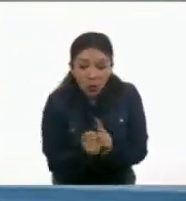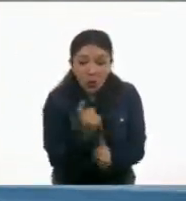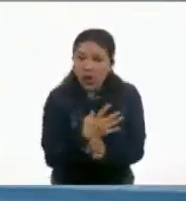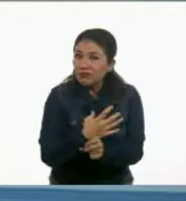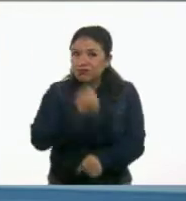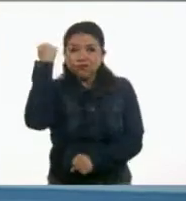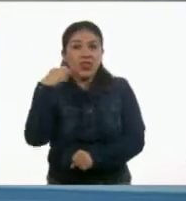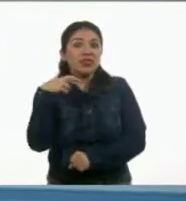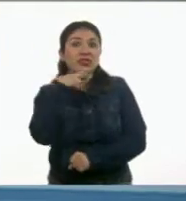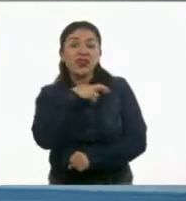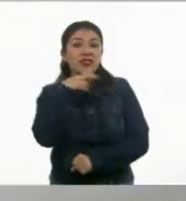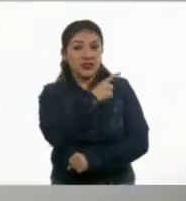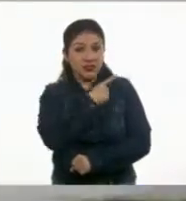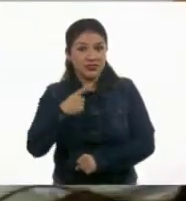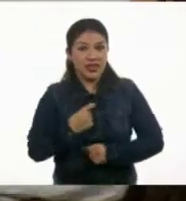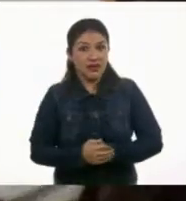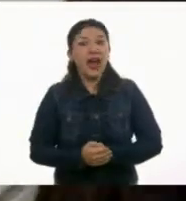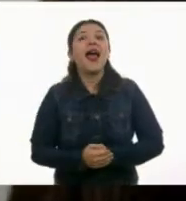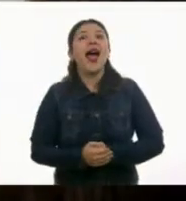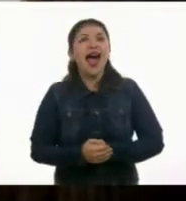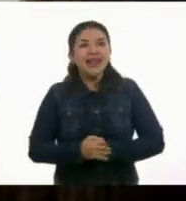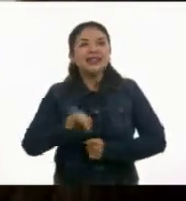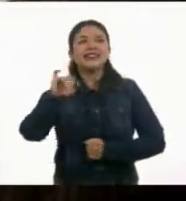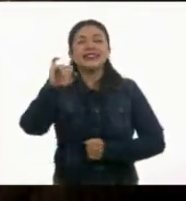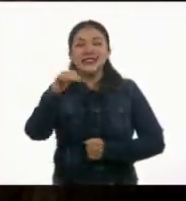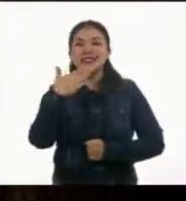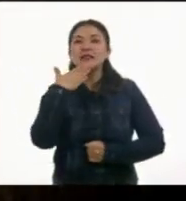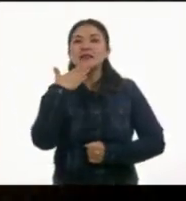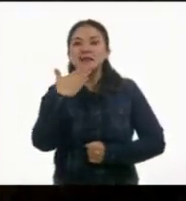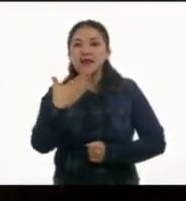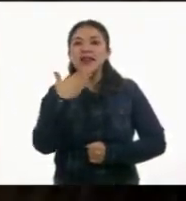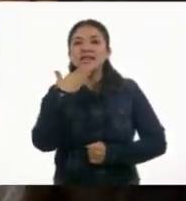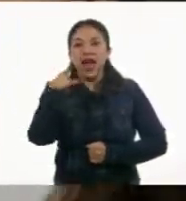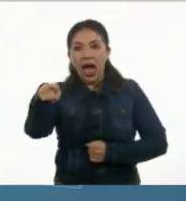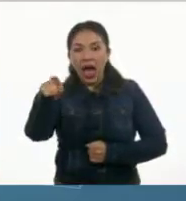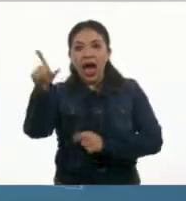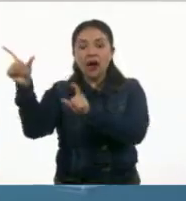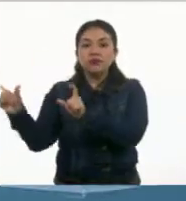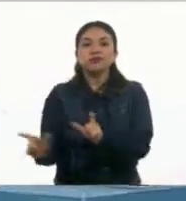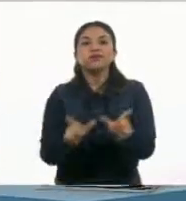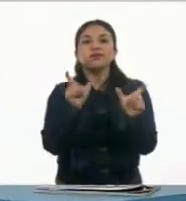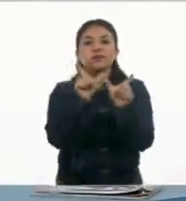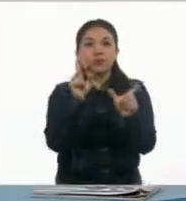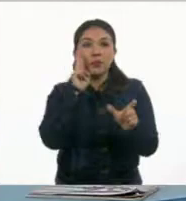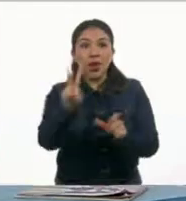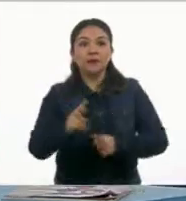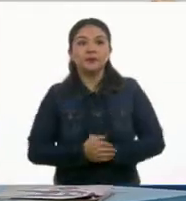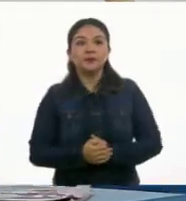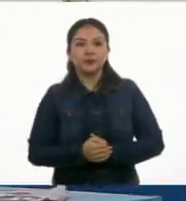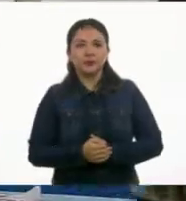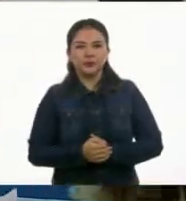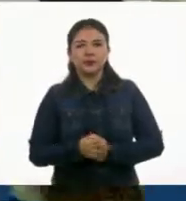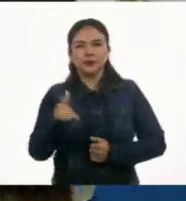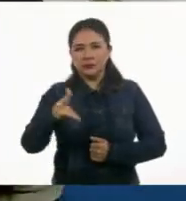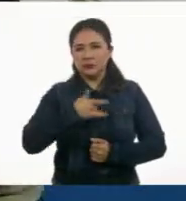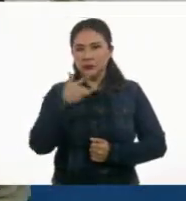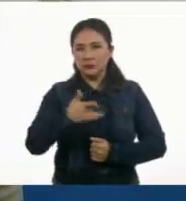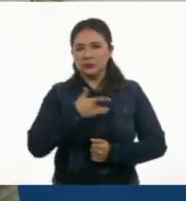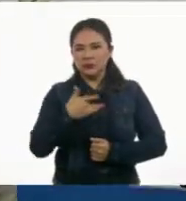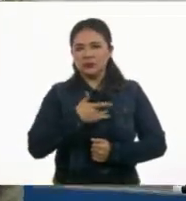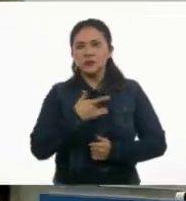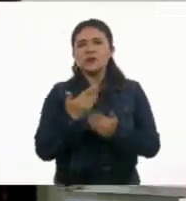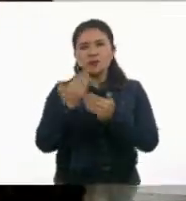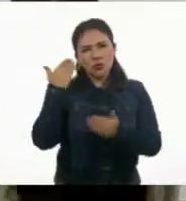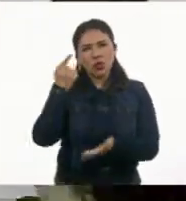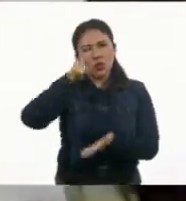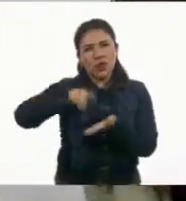bien. Ahí está, muy bien. Hay que arrancarla. Tan pronto como se le reconozca. ¿Eso te recuerda? Creo que alguna vez me